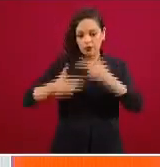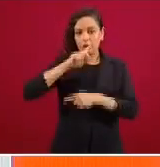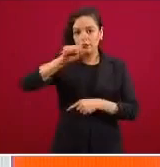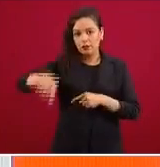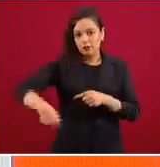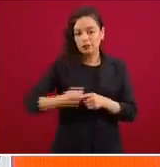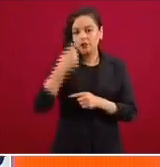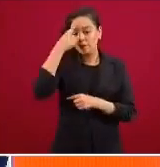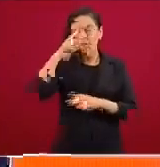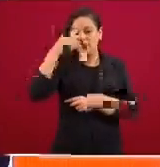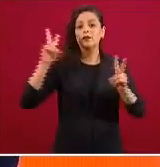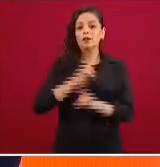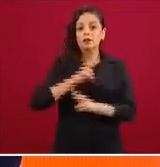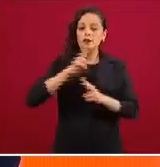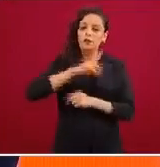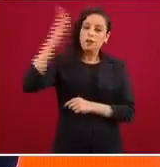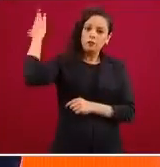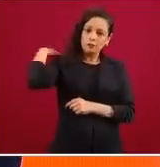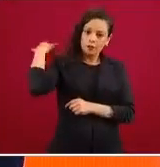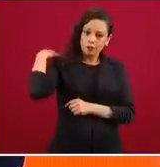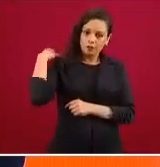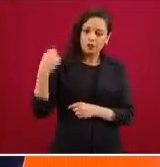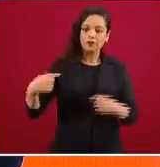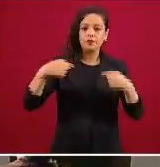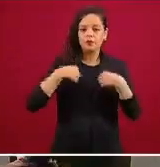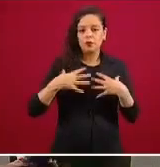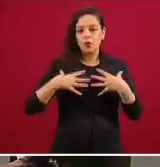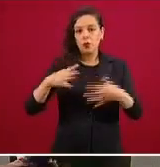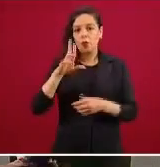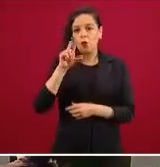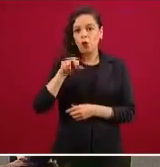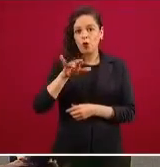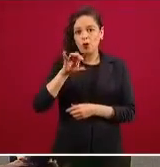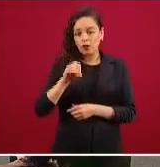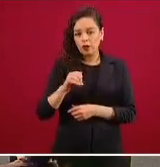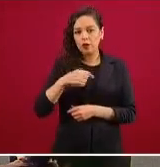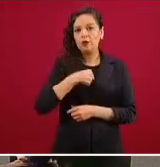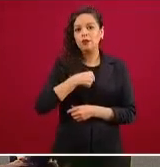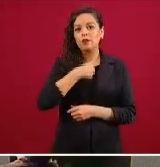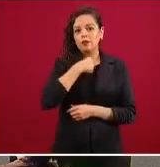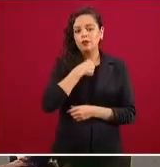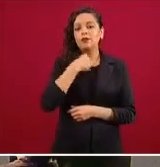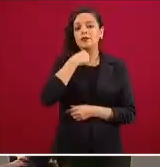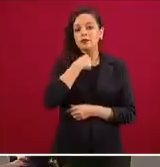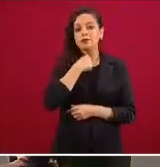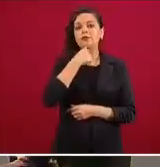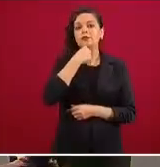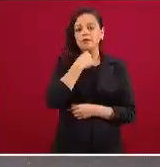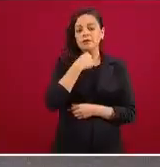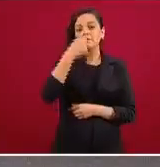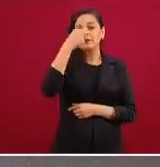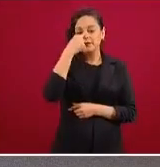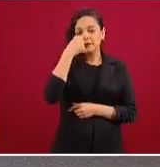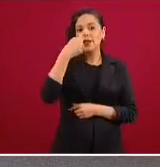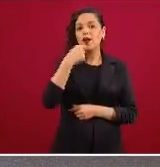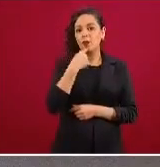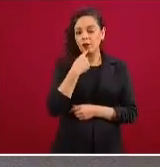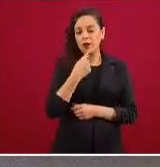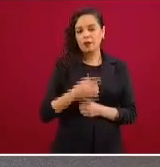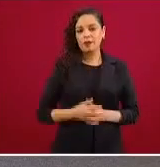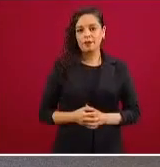de los pulmones hacia los bronquios los bronquios mayores la tráquea la raringe la faringe la nariz y la boca